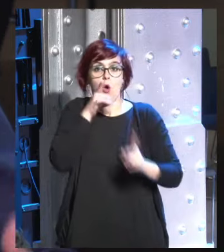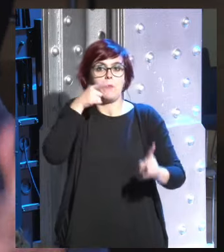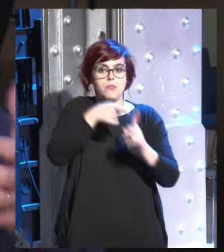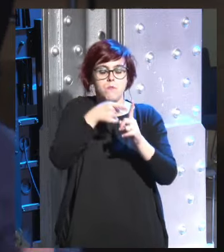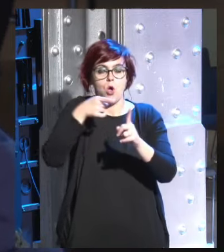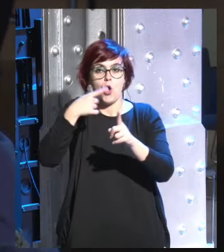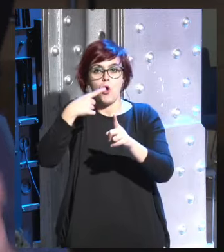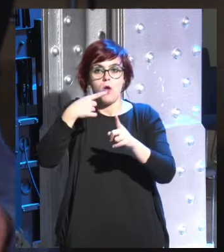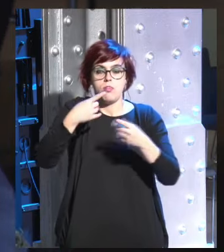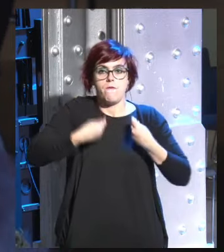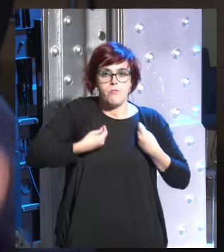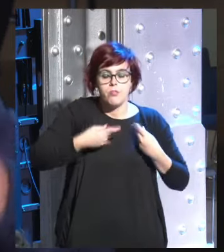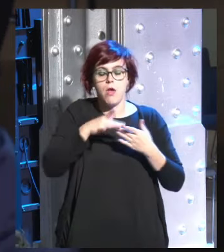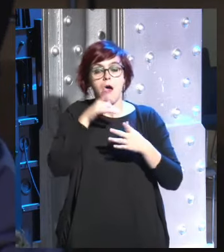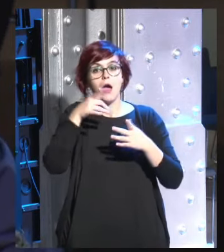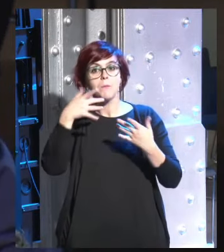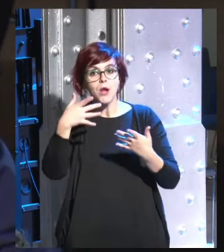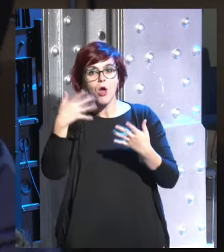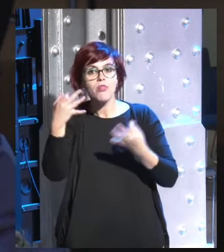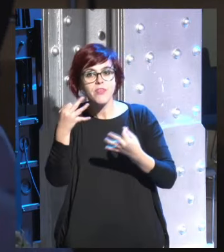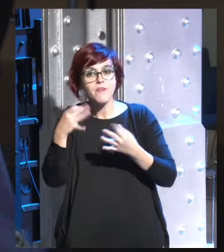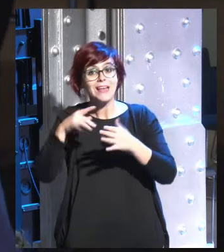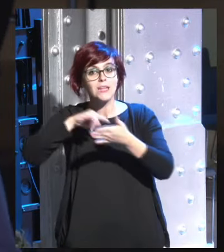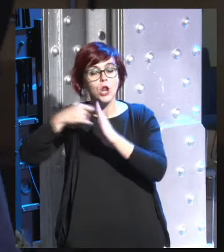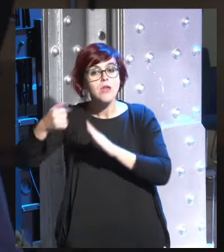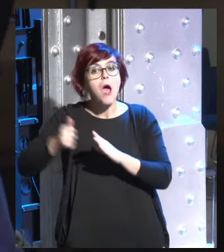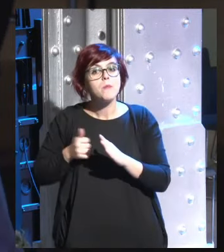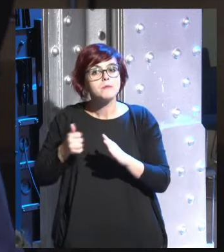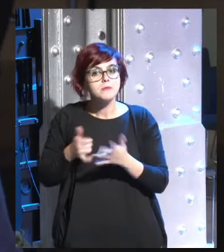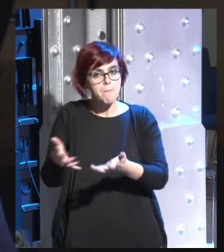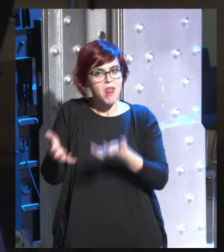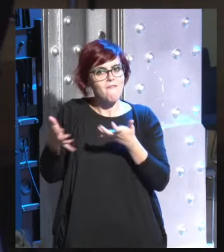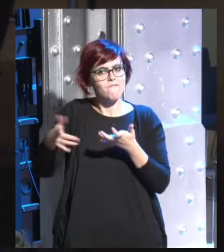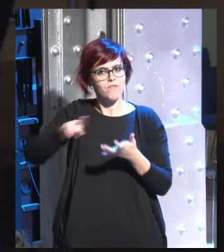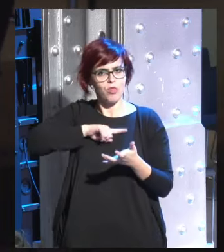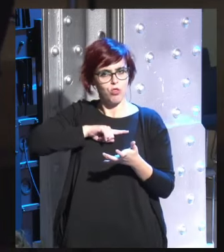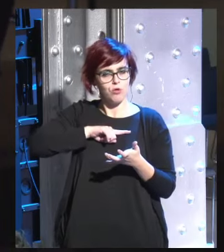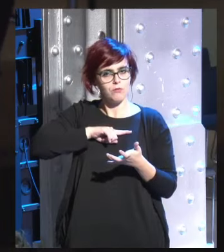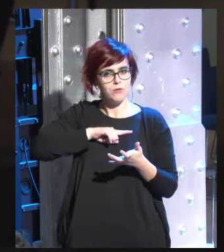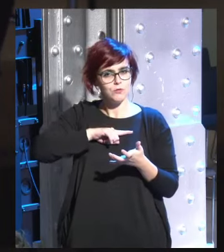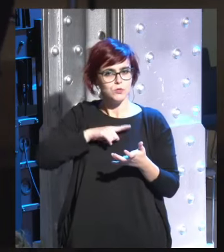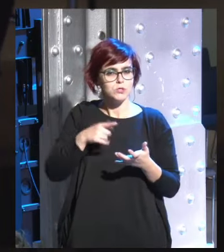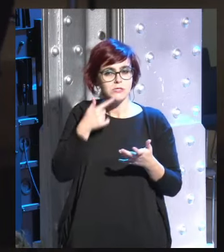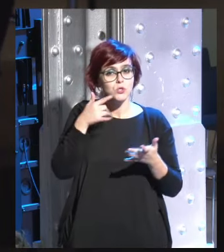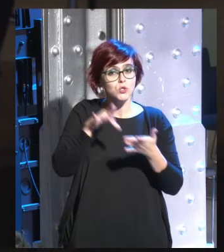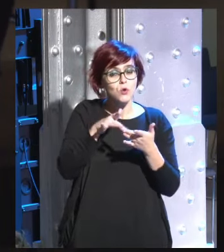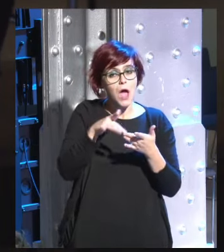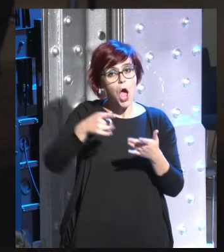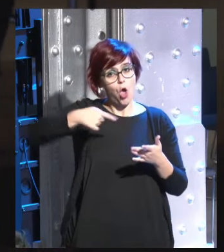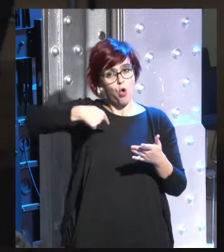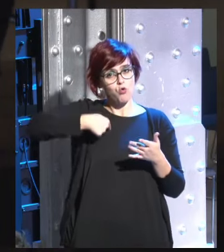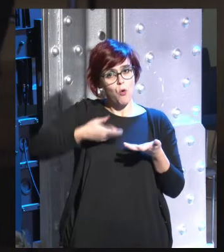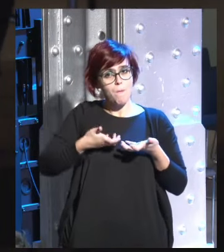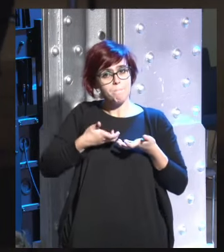la vida en lugar de utilizar la tecnología para nuestros objetivos nosotros seremos usados por la tecnología para sus